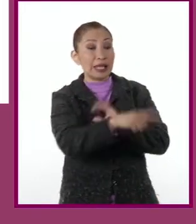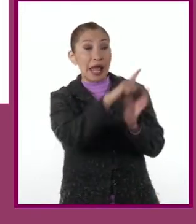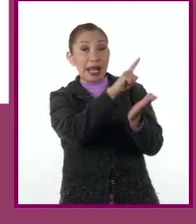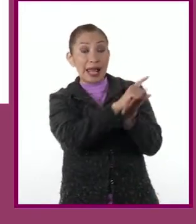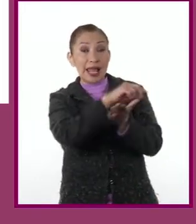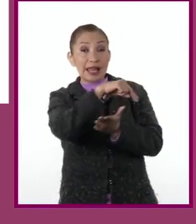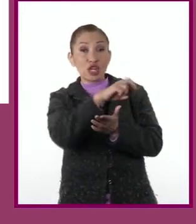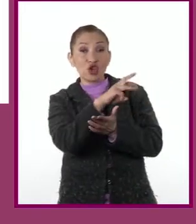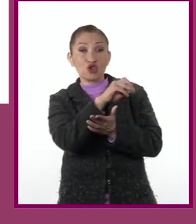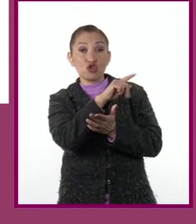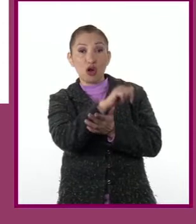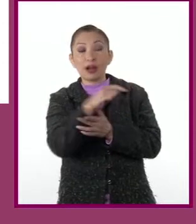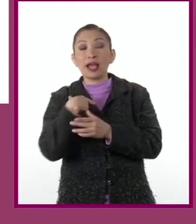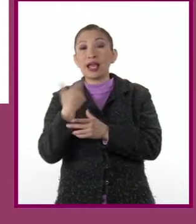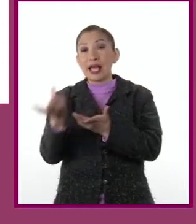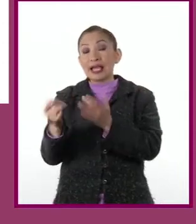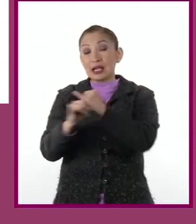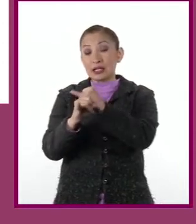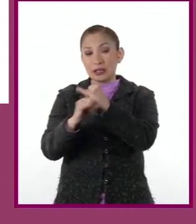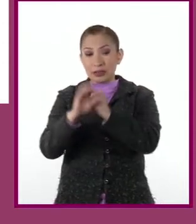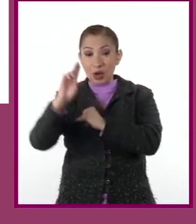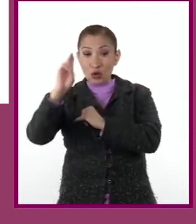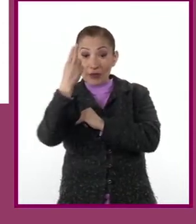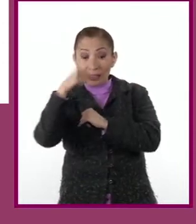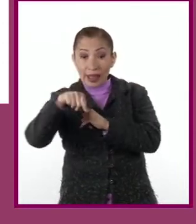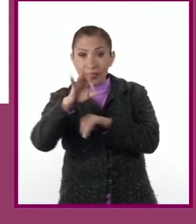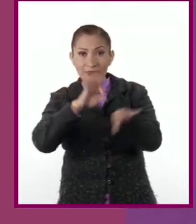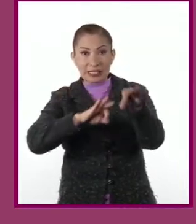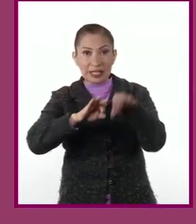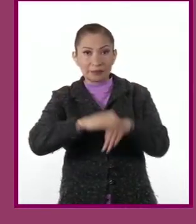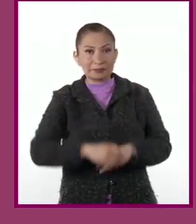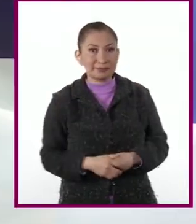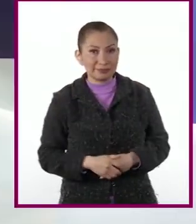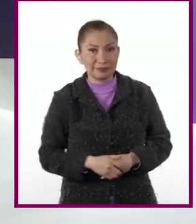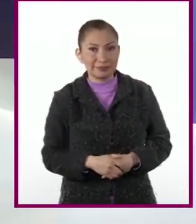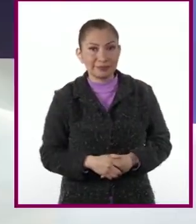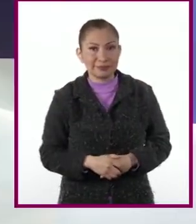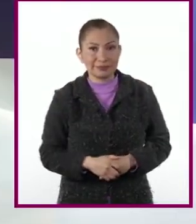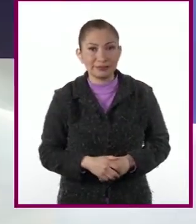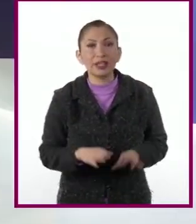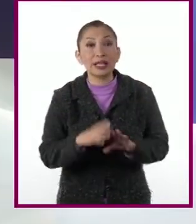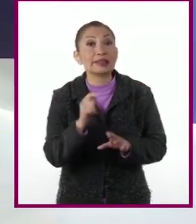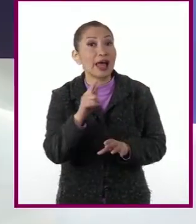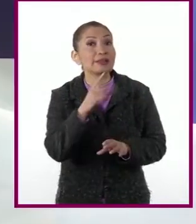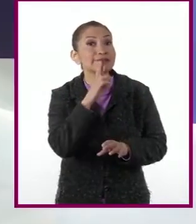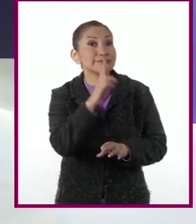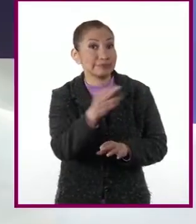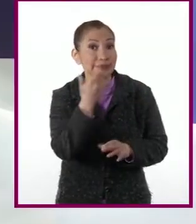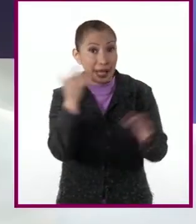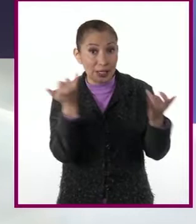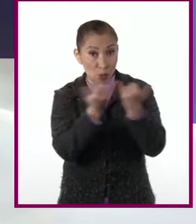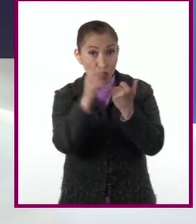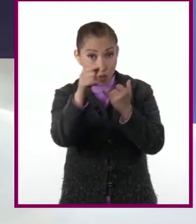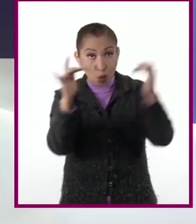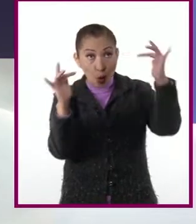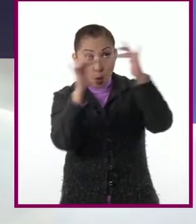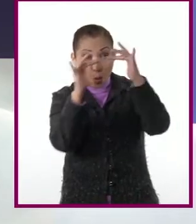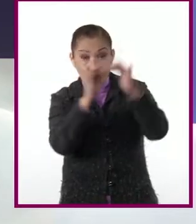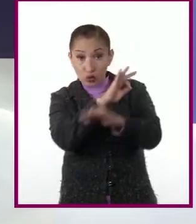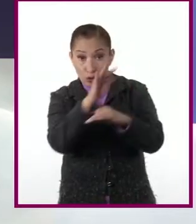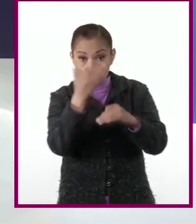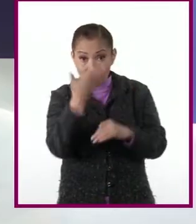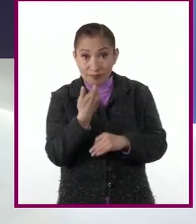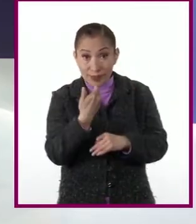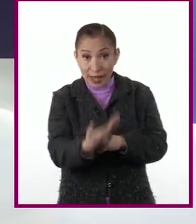leyes de Newton en un sitio de internet académico sobre física. ¿Cómo les fue? ¿Lograron acertar en todas?